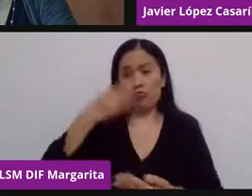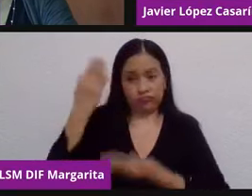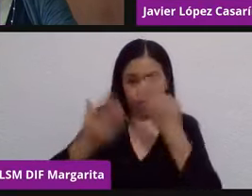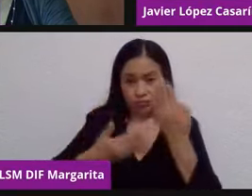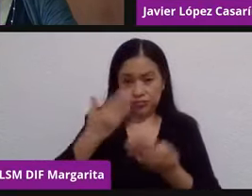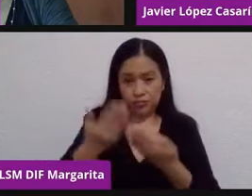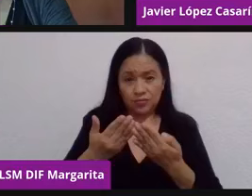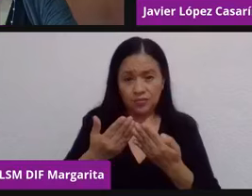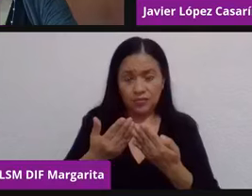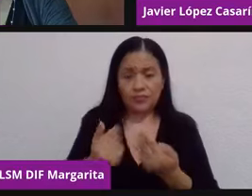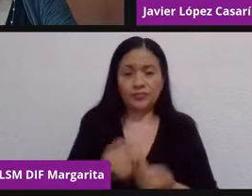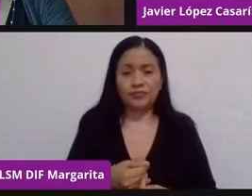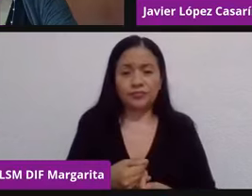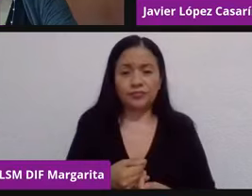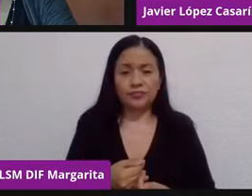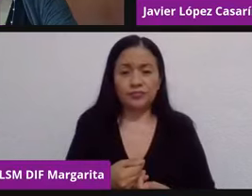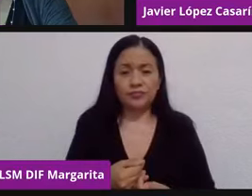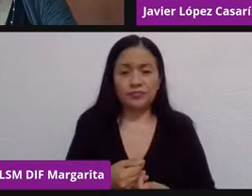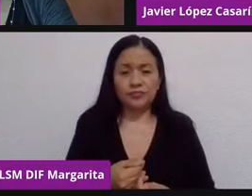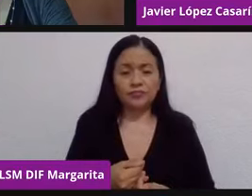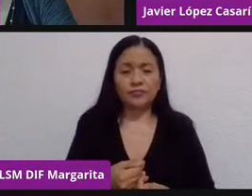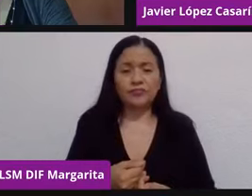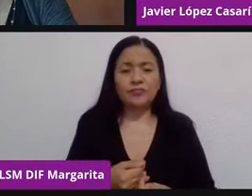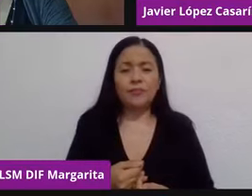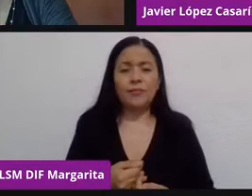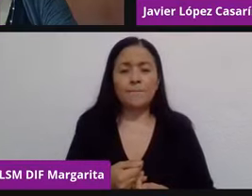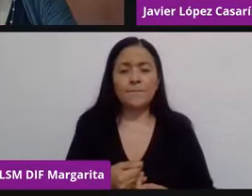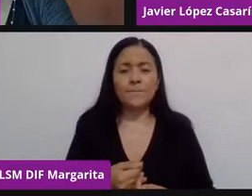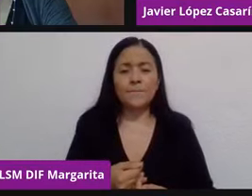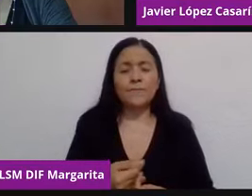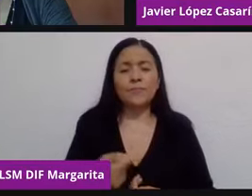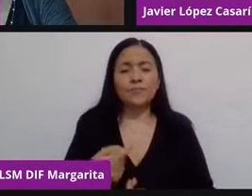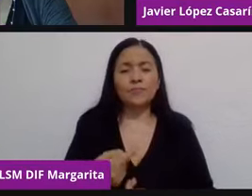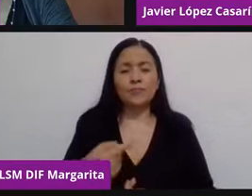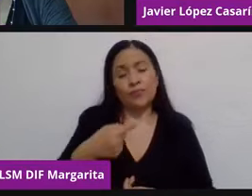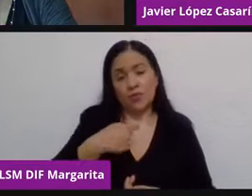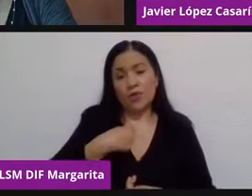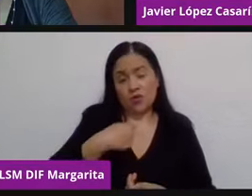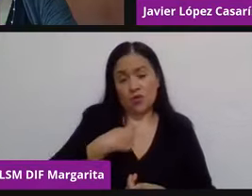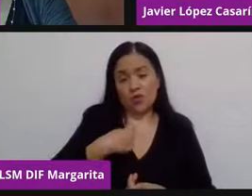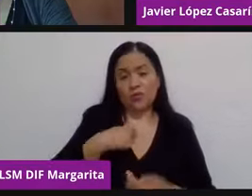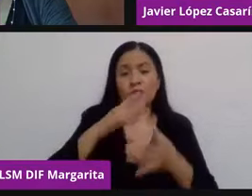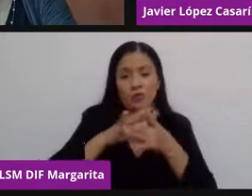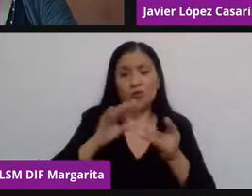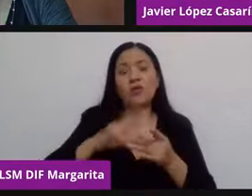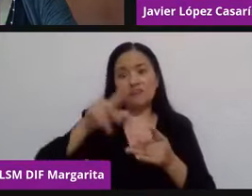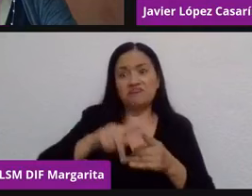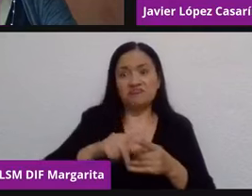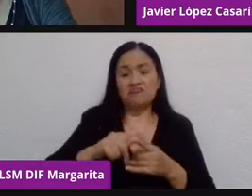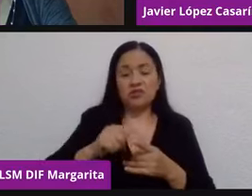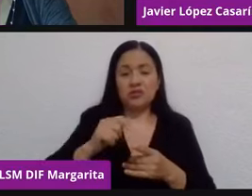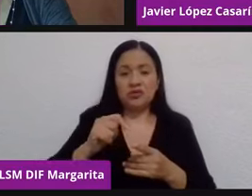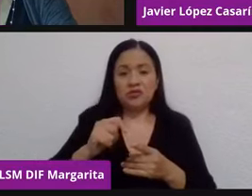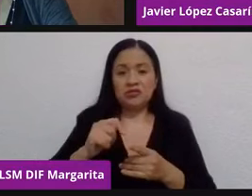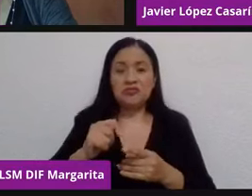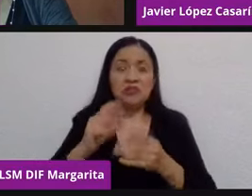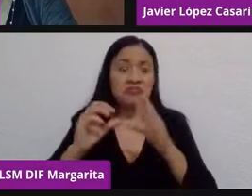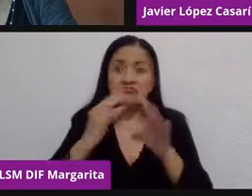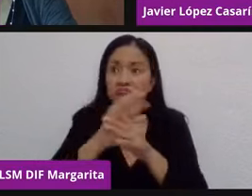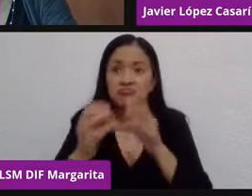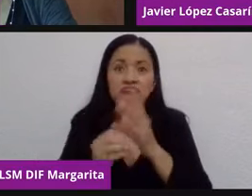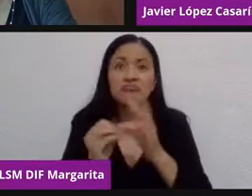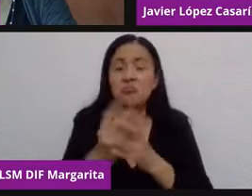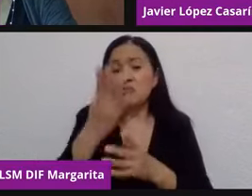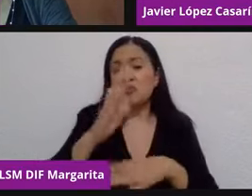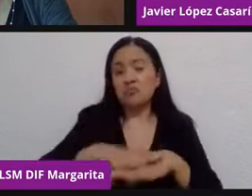respaldo la la hipótesis de que esto es la innovación. Y así hago una serie de